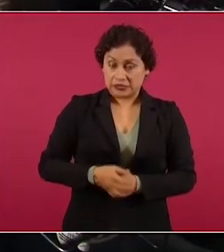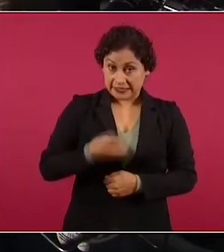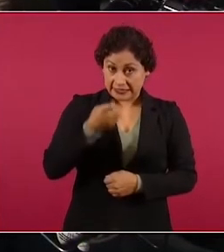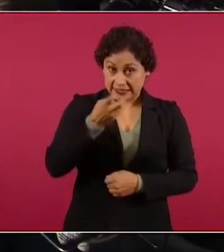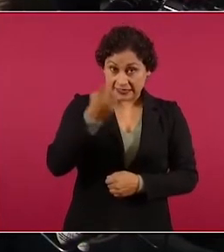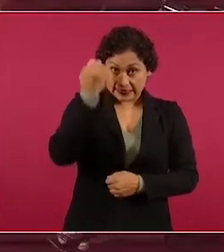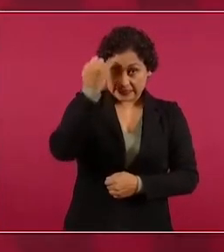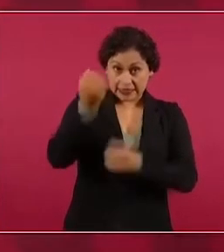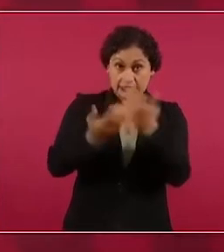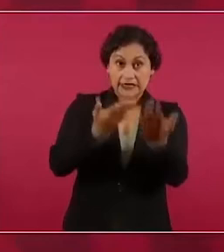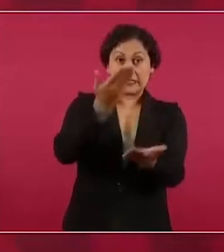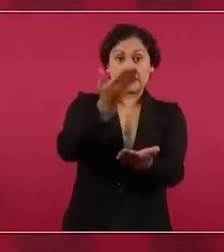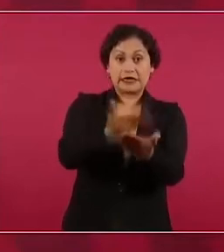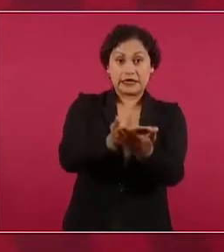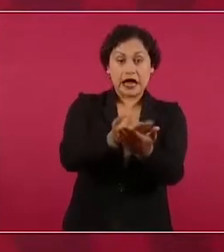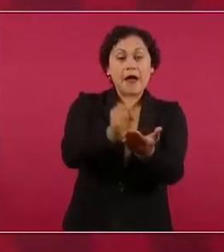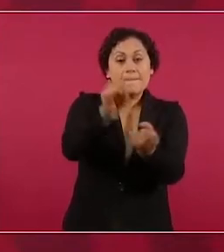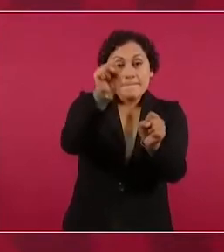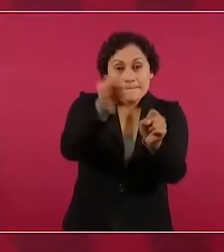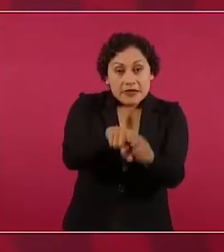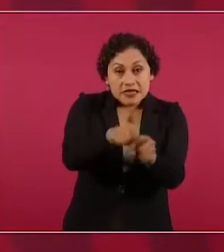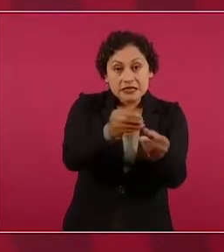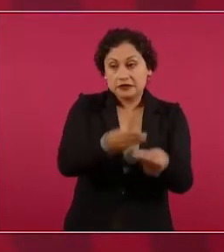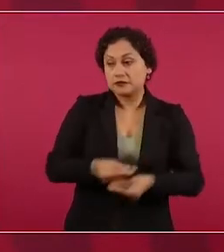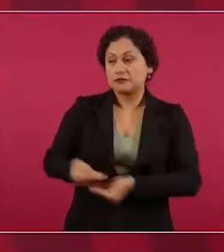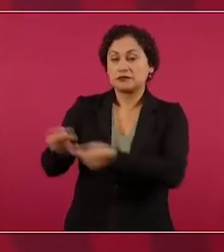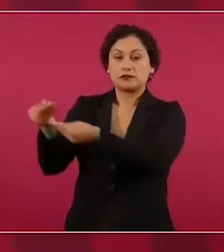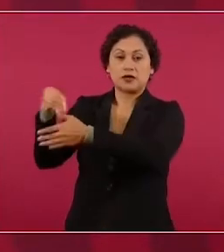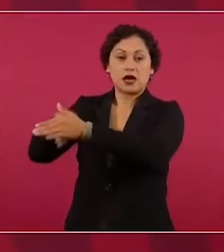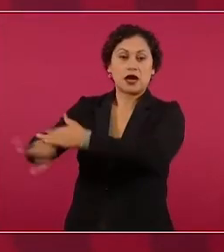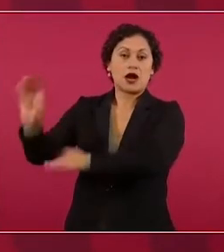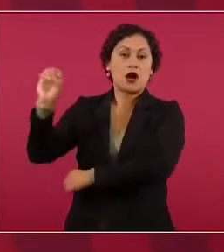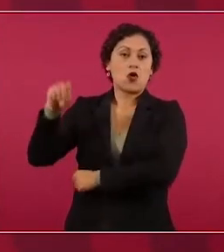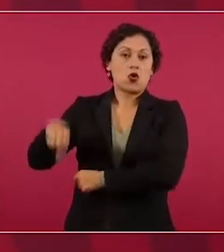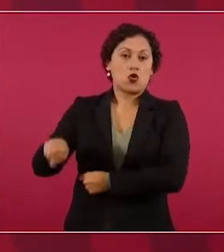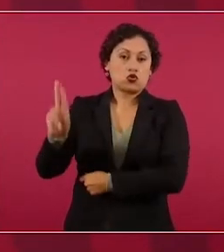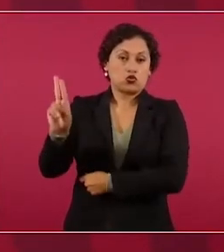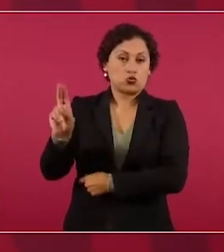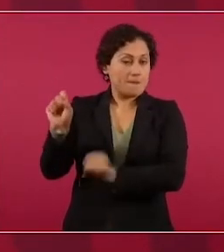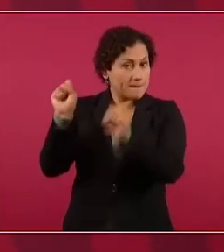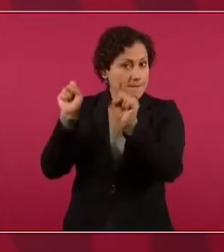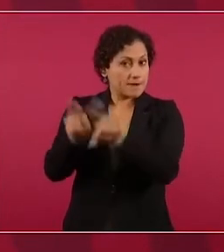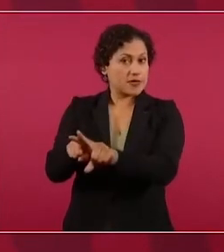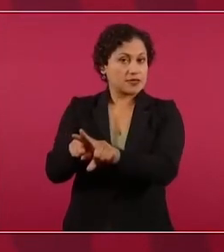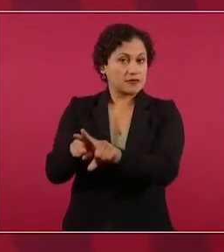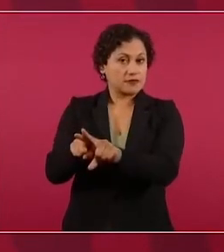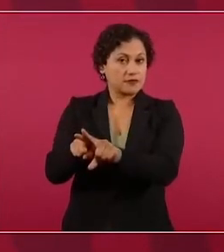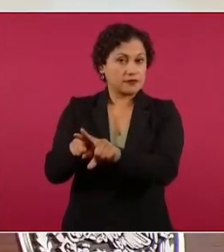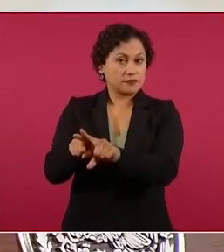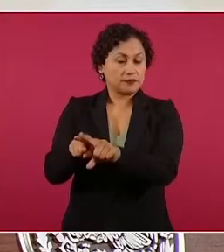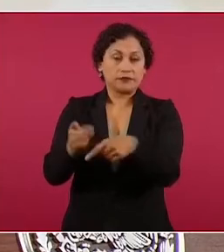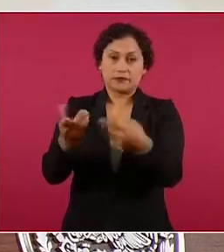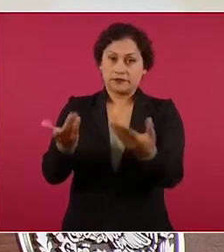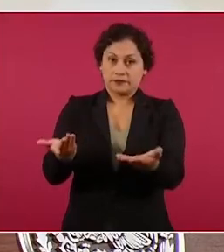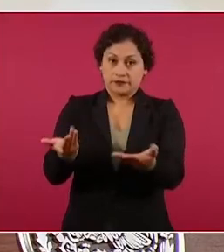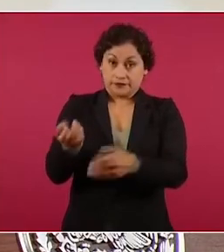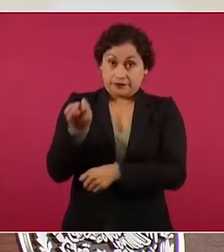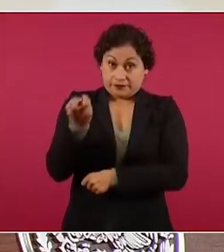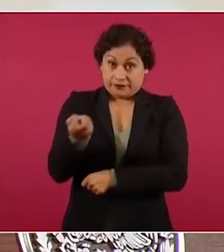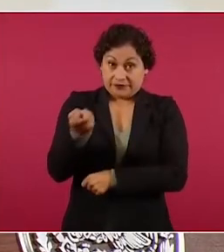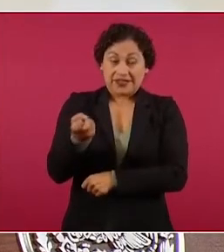la que se llevó a la ONU y fue eso lo que se le